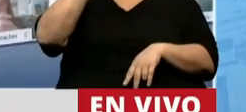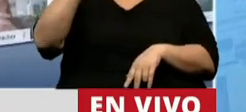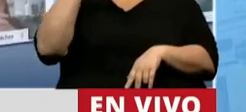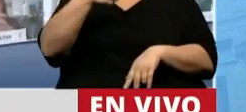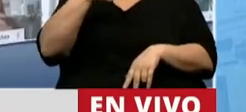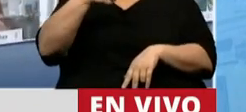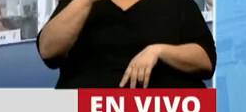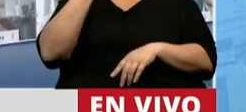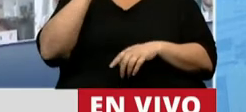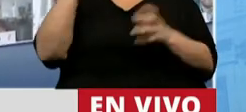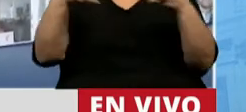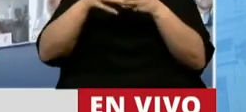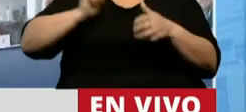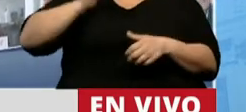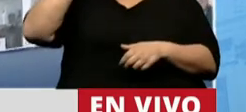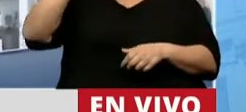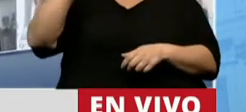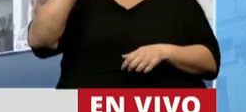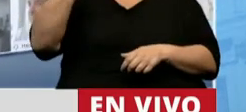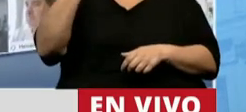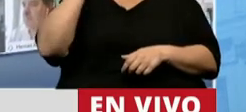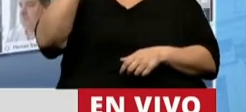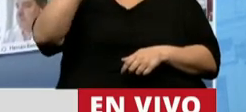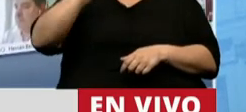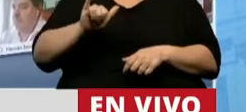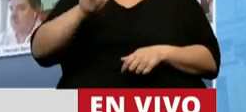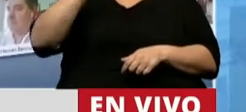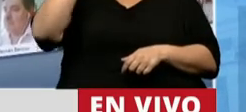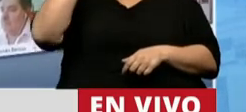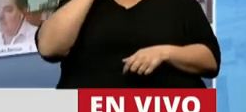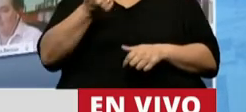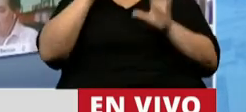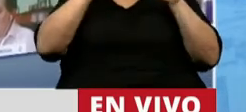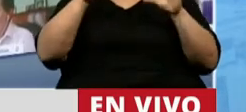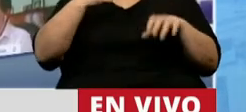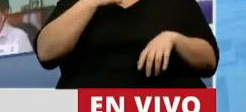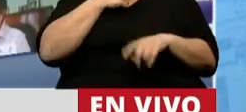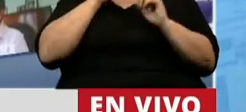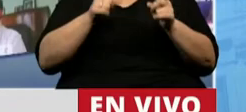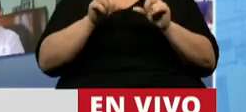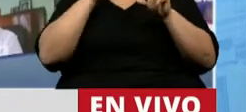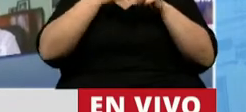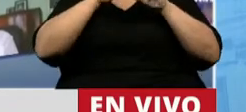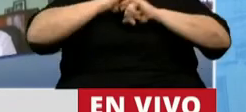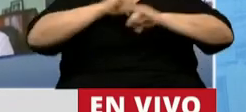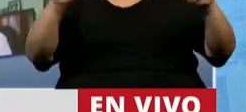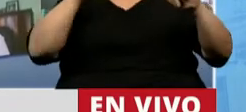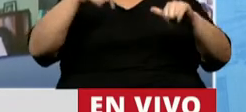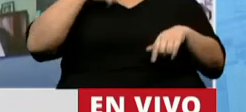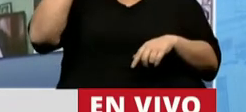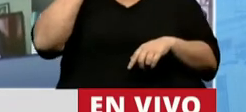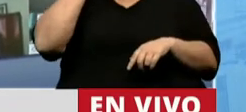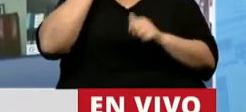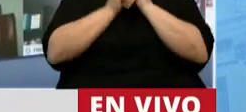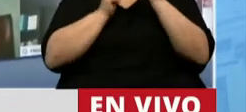balazos a manos de la AAA de López Rega, como bien recordamos. Yo quería poner su nombre hoy aquí, porque me